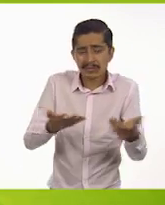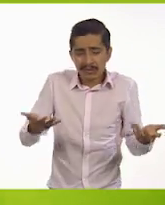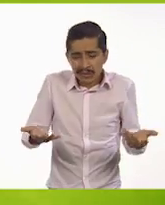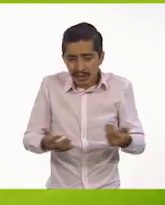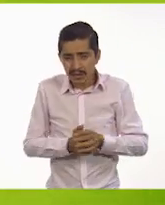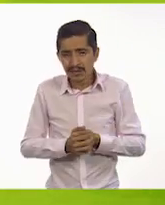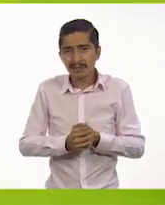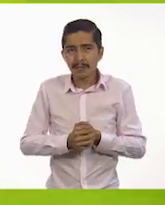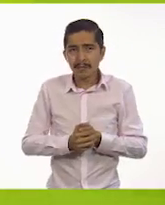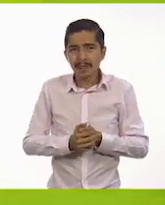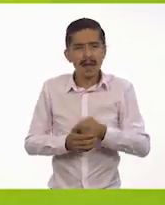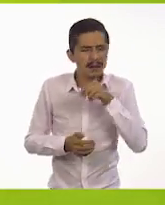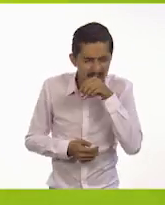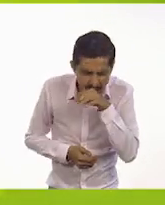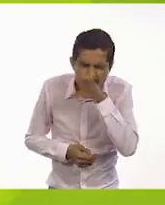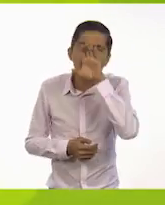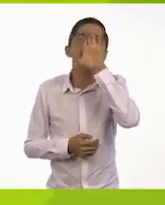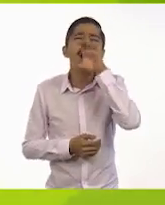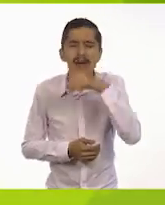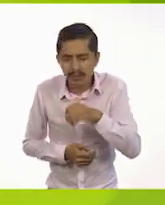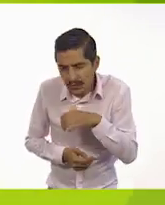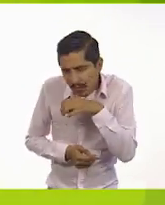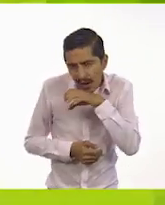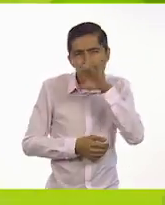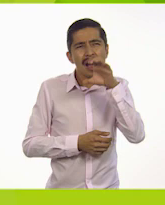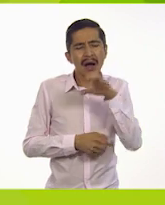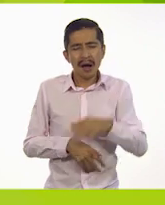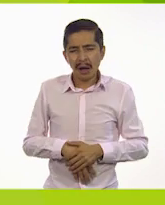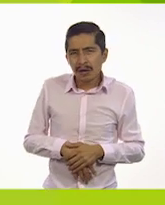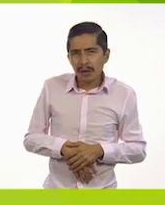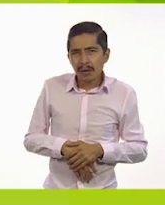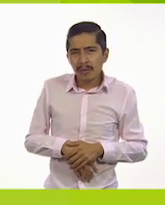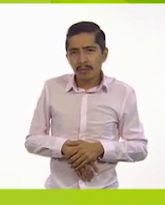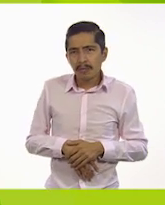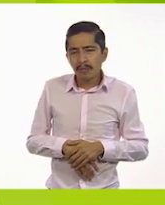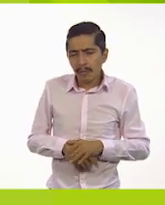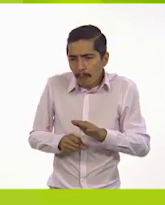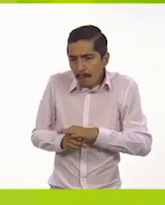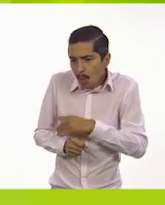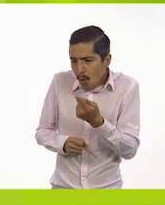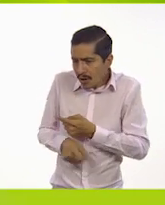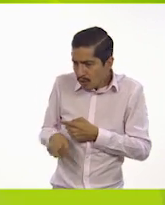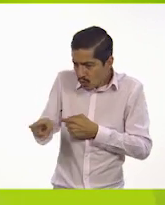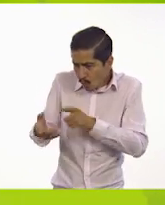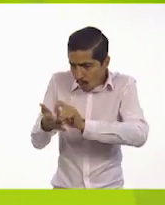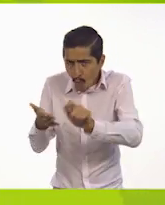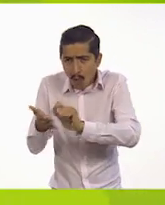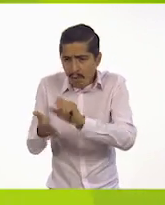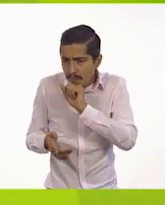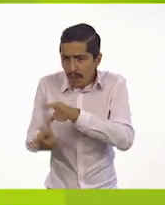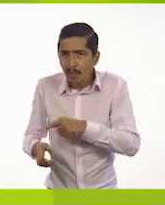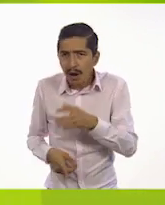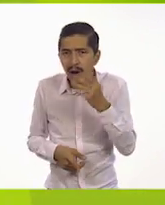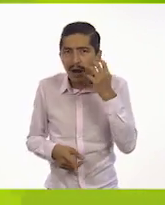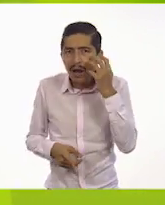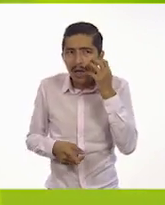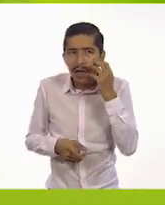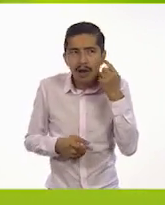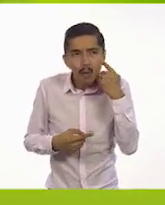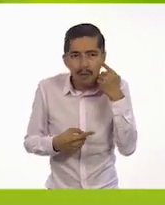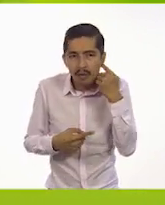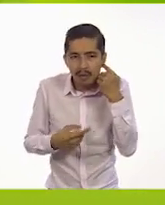continuó rugiendo un rato. ¿Por qué entonces no escribió usted mismo? El león se dio la vuelta.